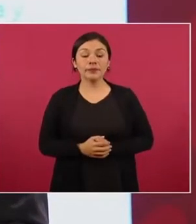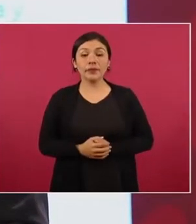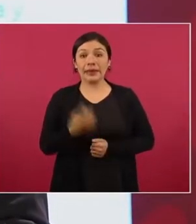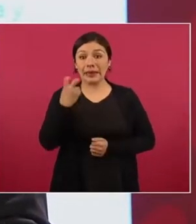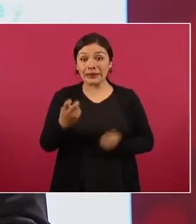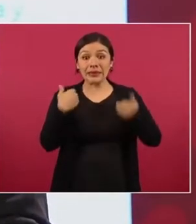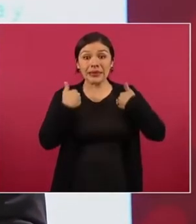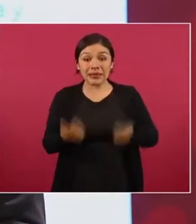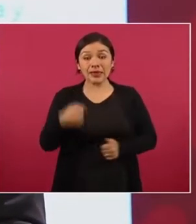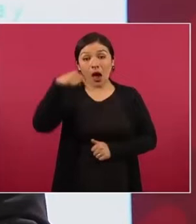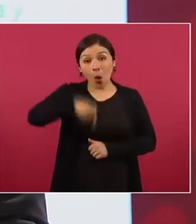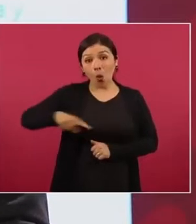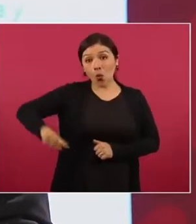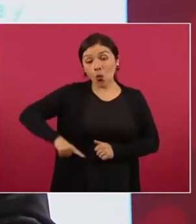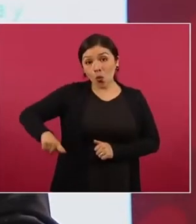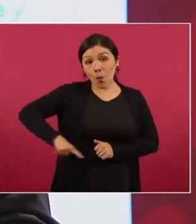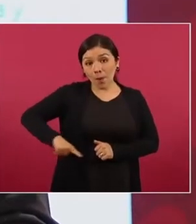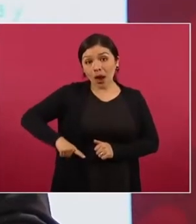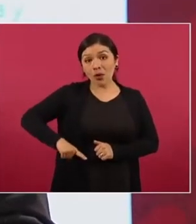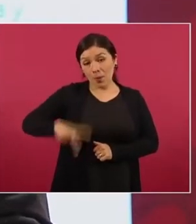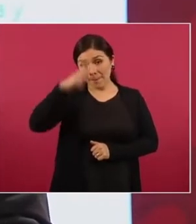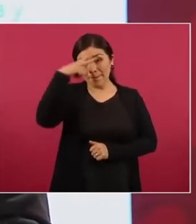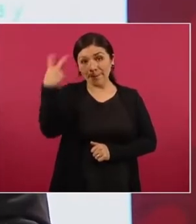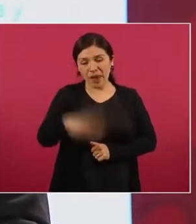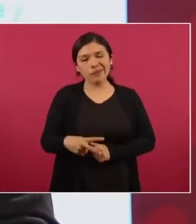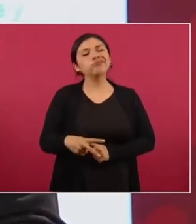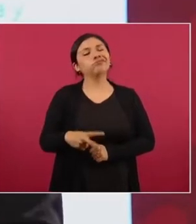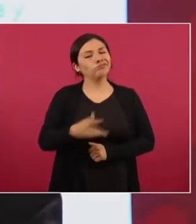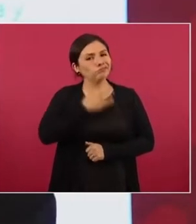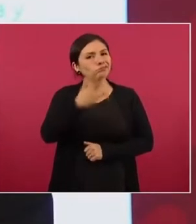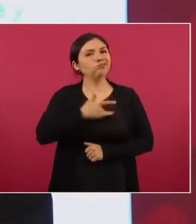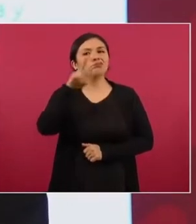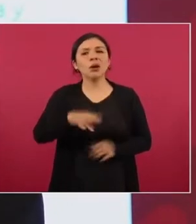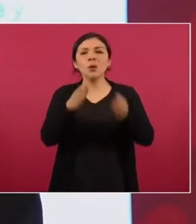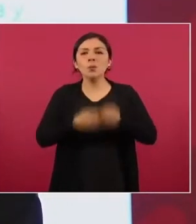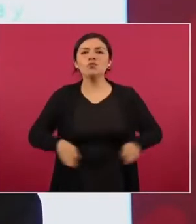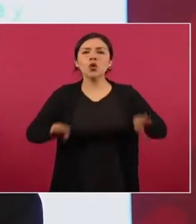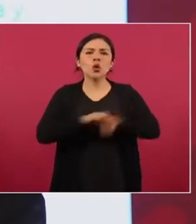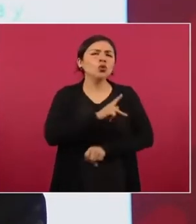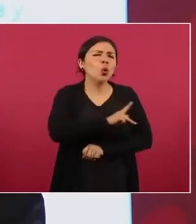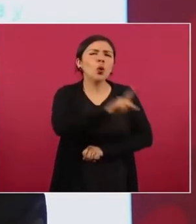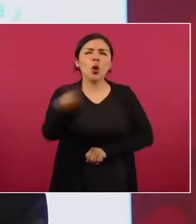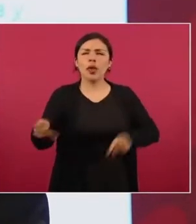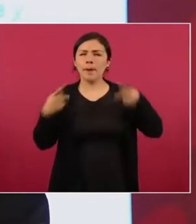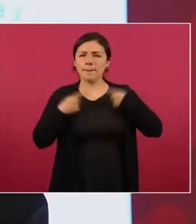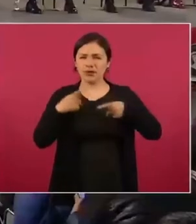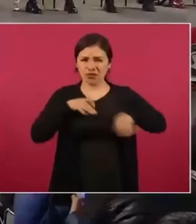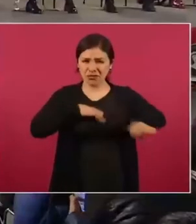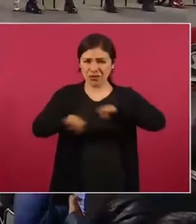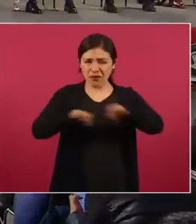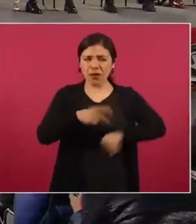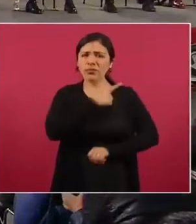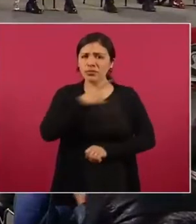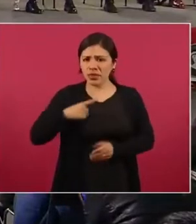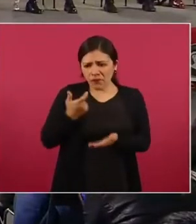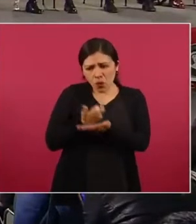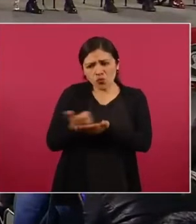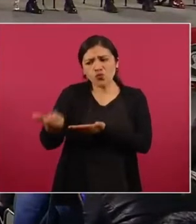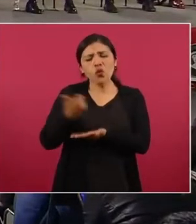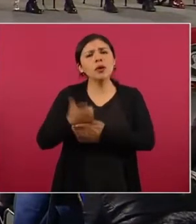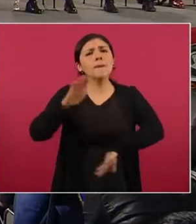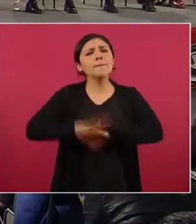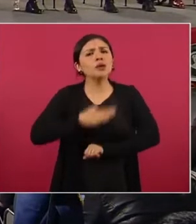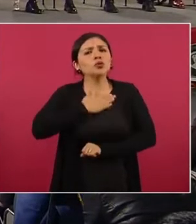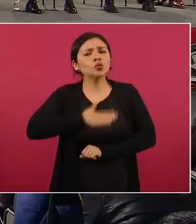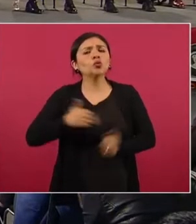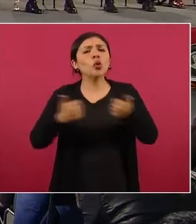contexto, para el gobierno de México es fundamental que todos los trabajadores cuenten con salarios justos y con